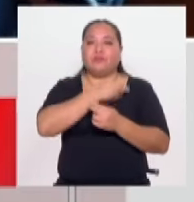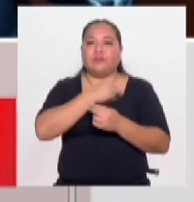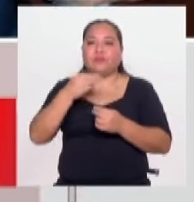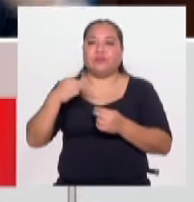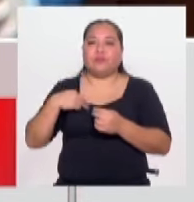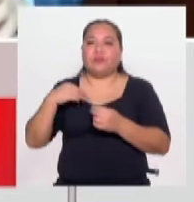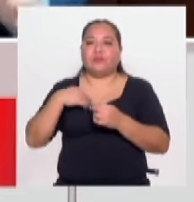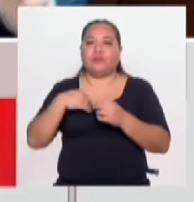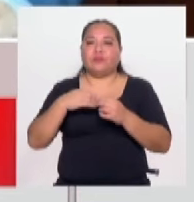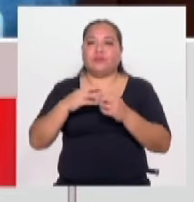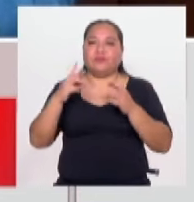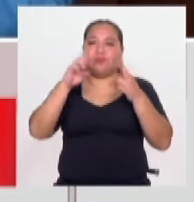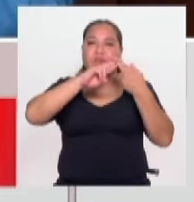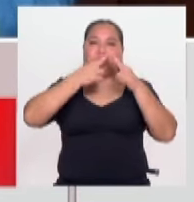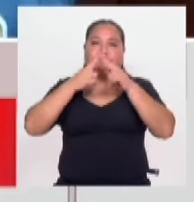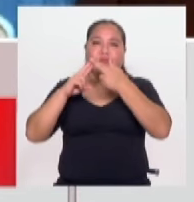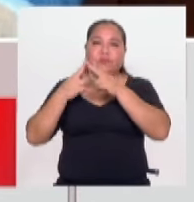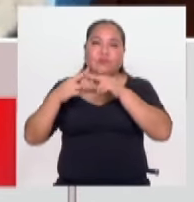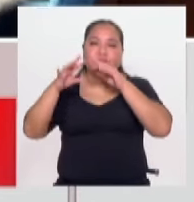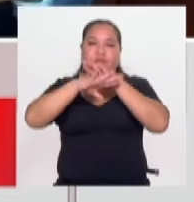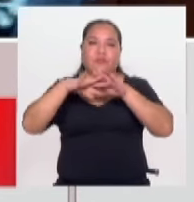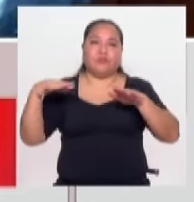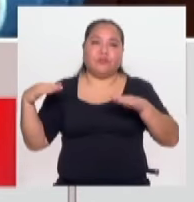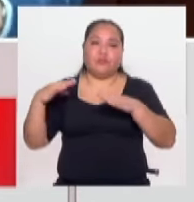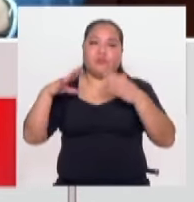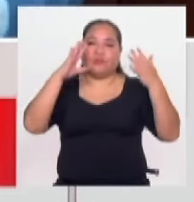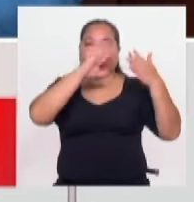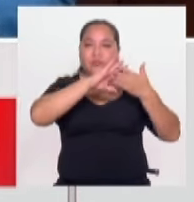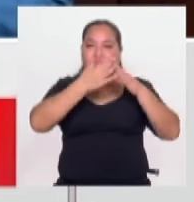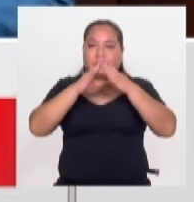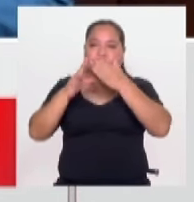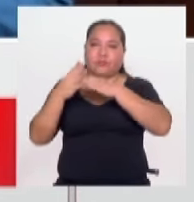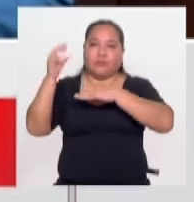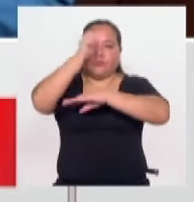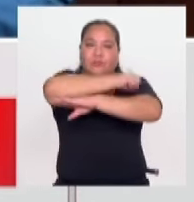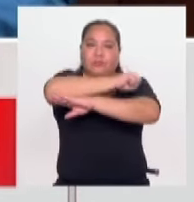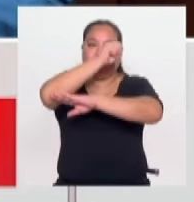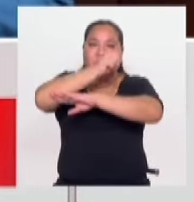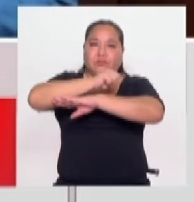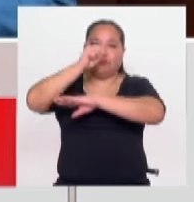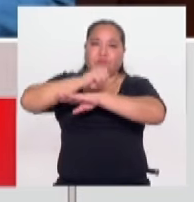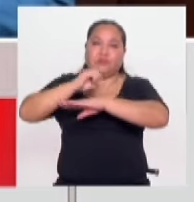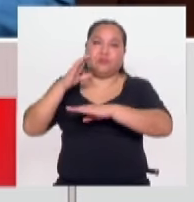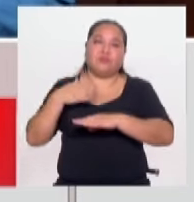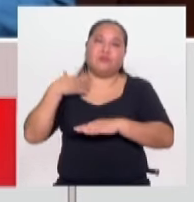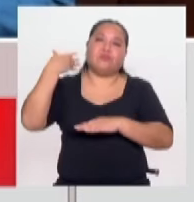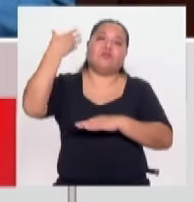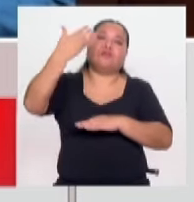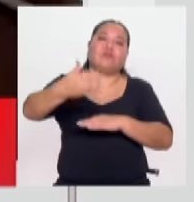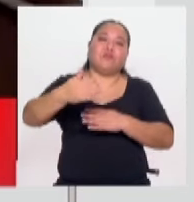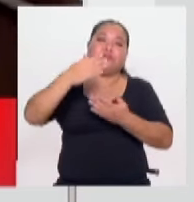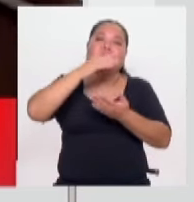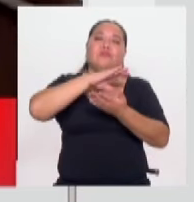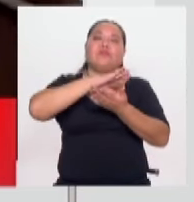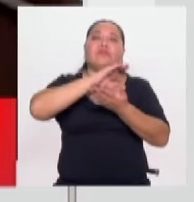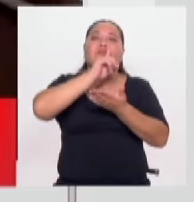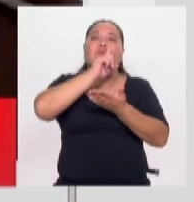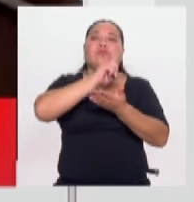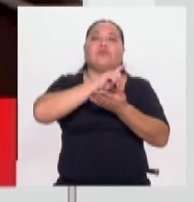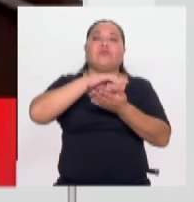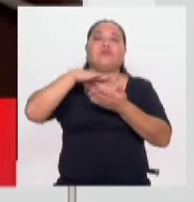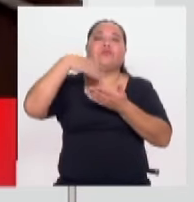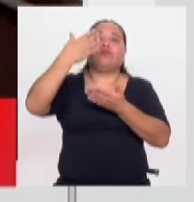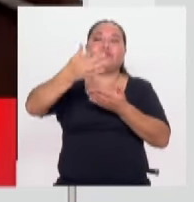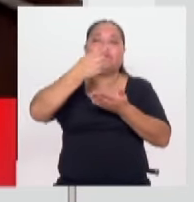los países de la comunidad andina. O sea, van a estar presentes en Lima la próxima semana, el próximo lunes,